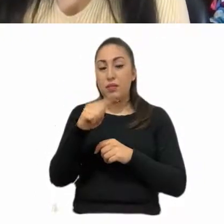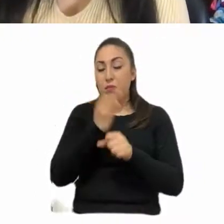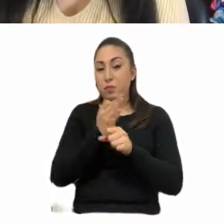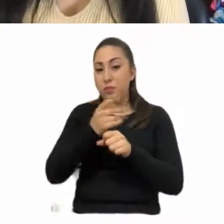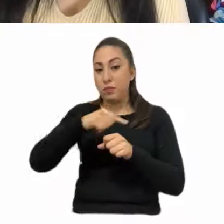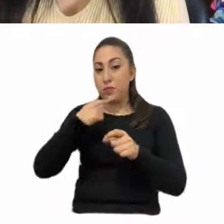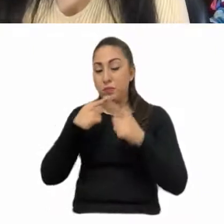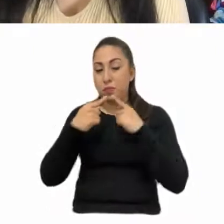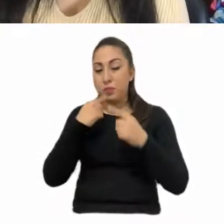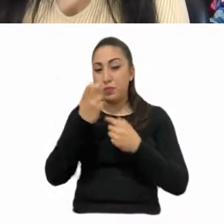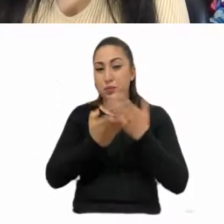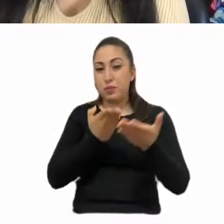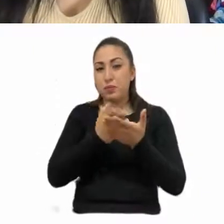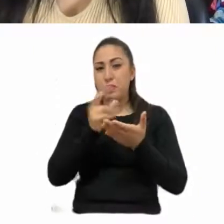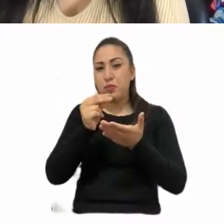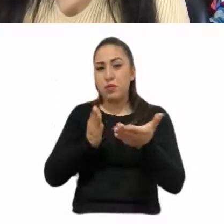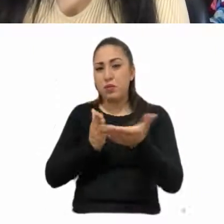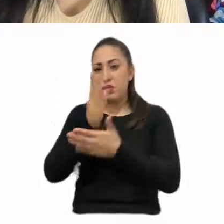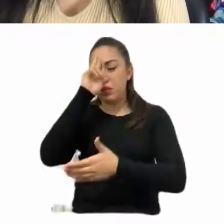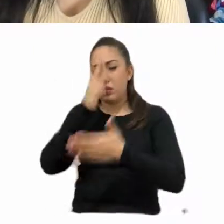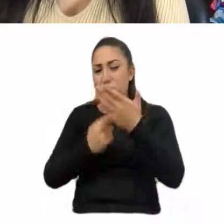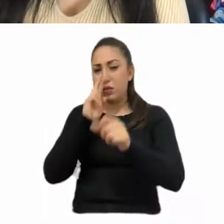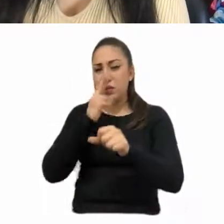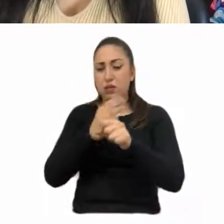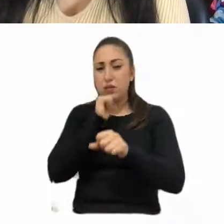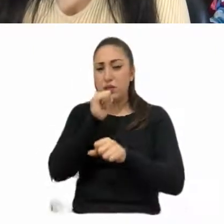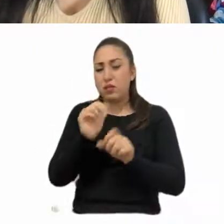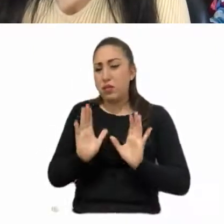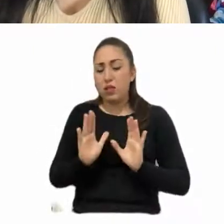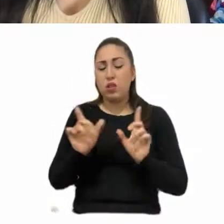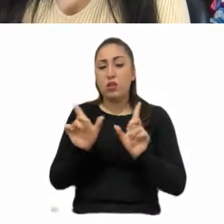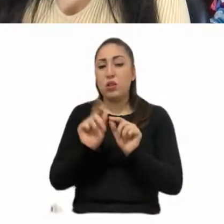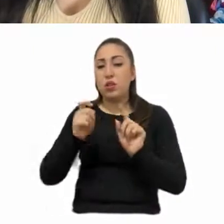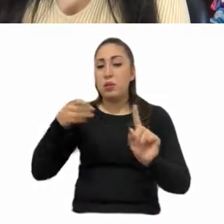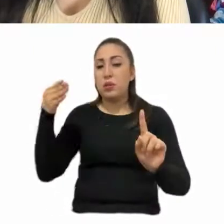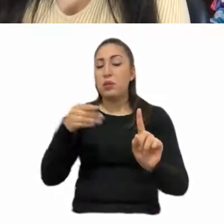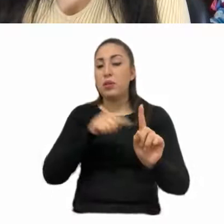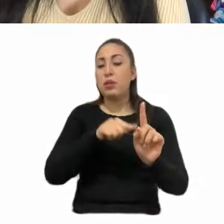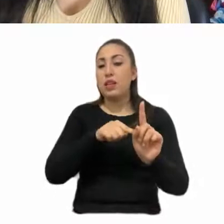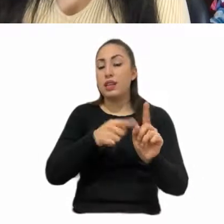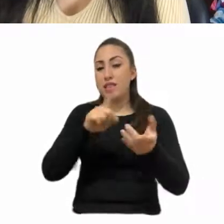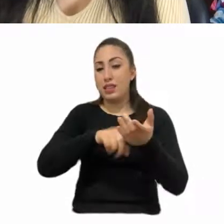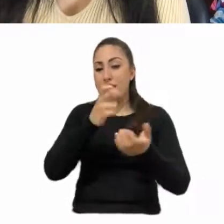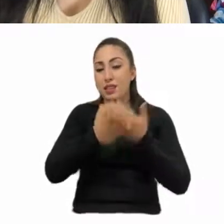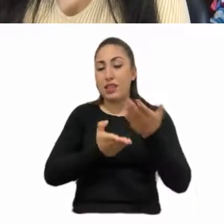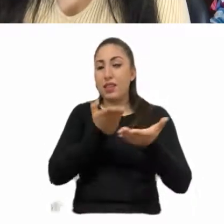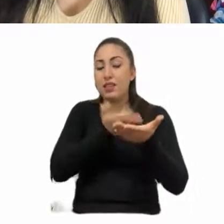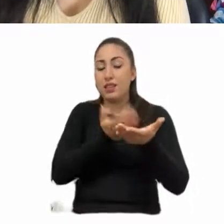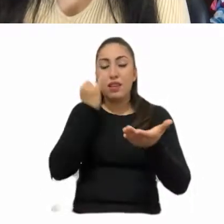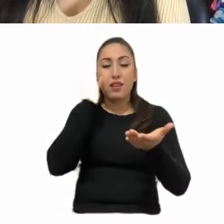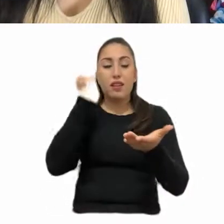no es invasiva de facultades. Creo que lo que el espíritu contempla de esta iniciativa es que